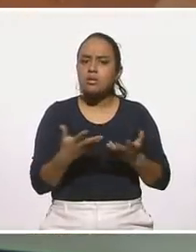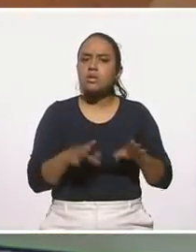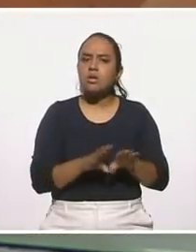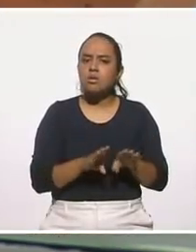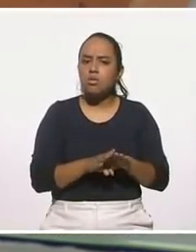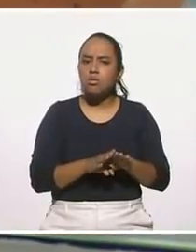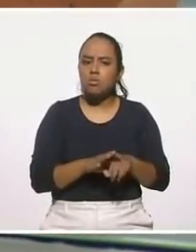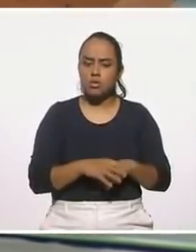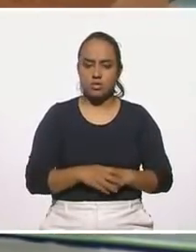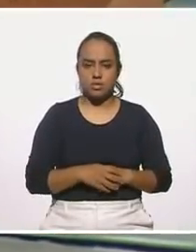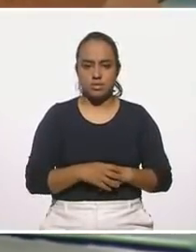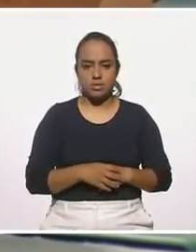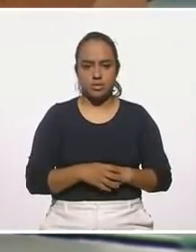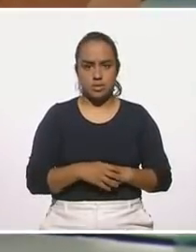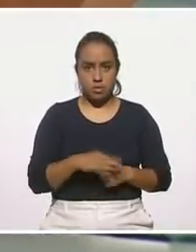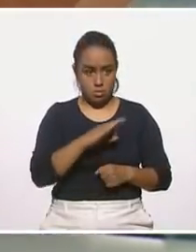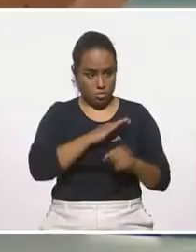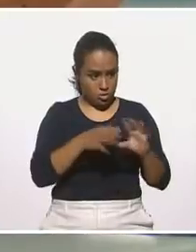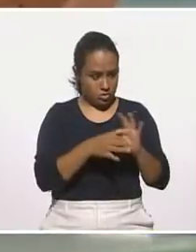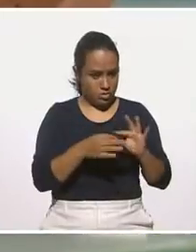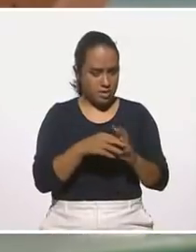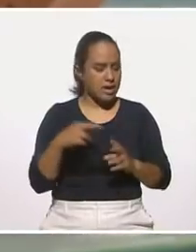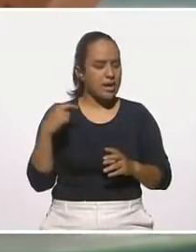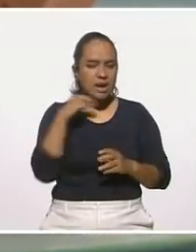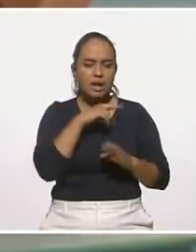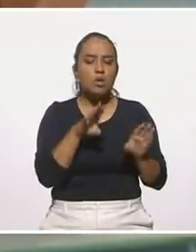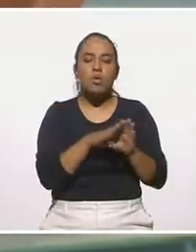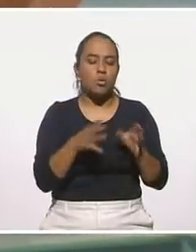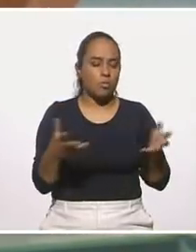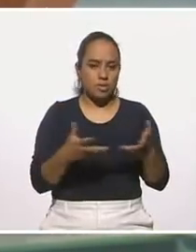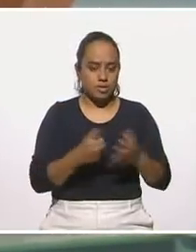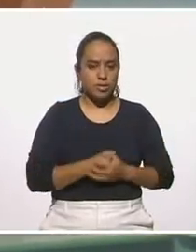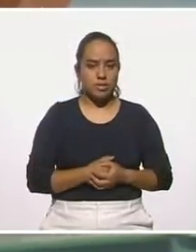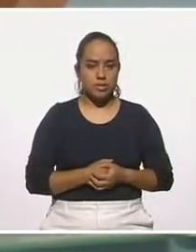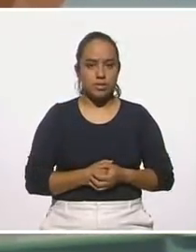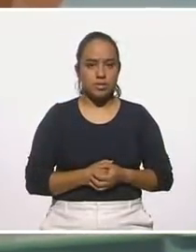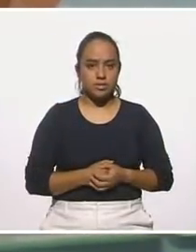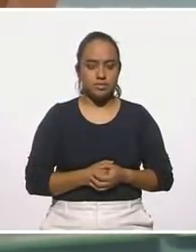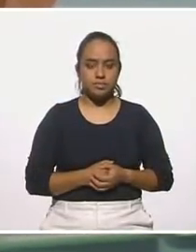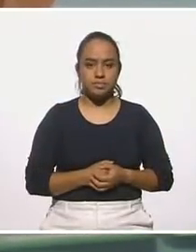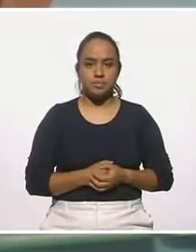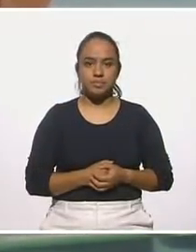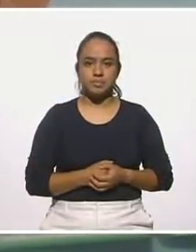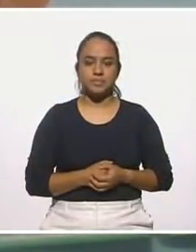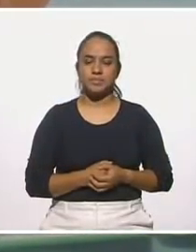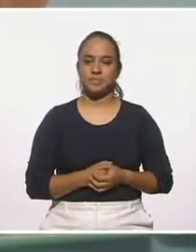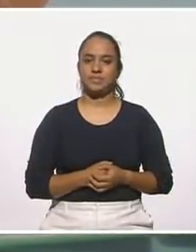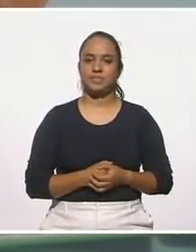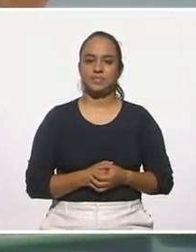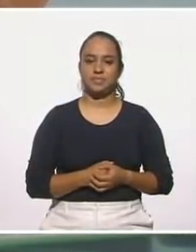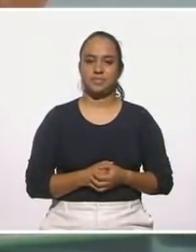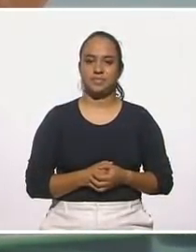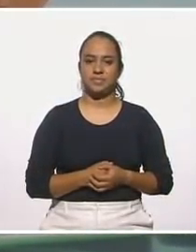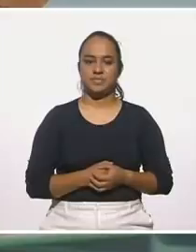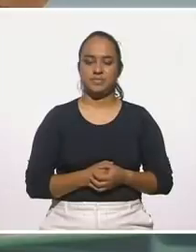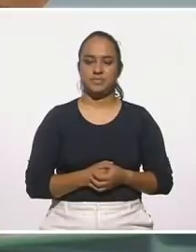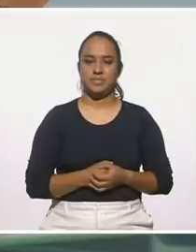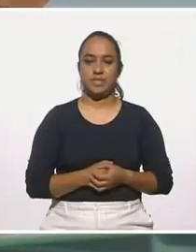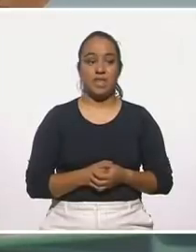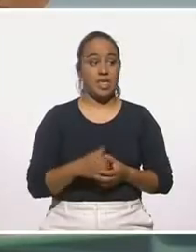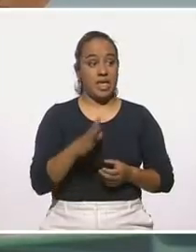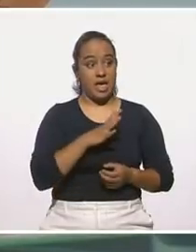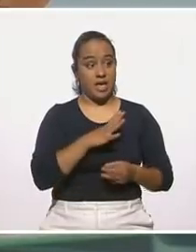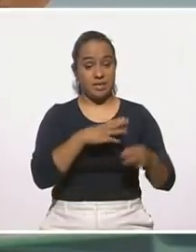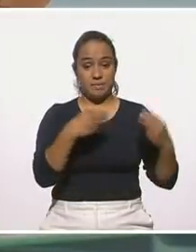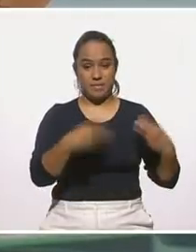puedo mencionar que son tan rápidos. sí. Pues tenemos en todos los